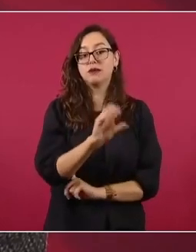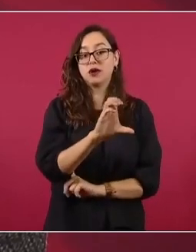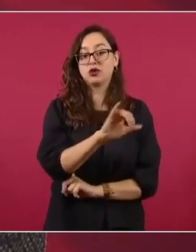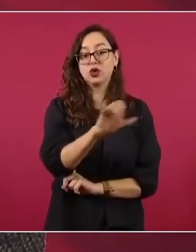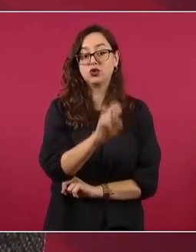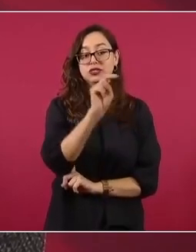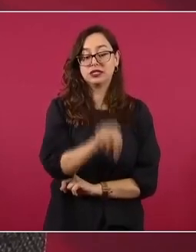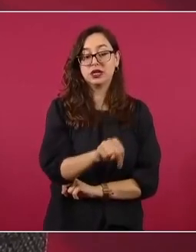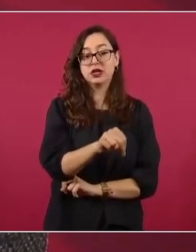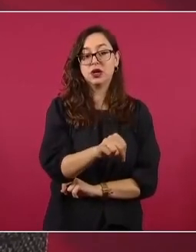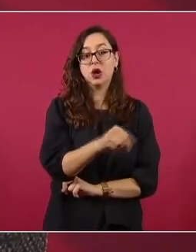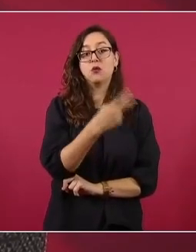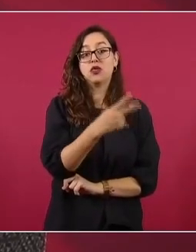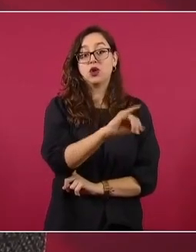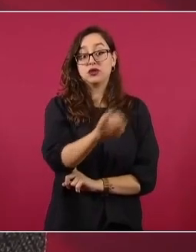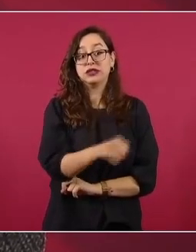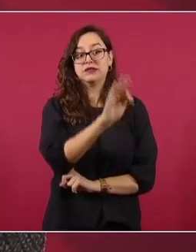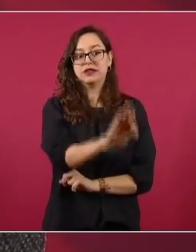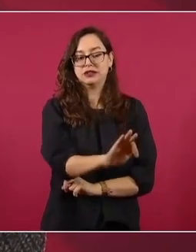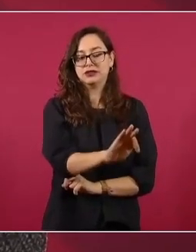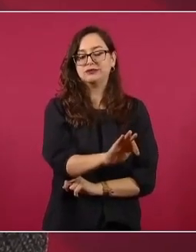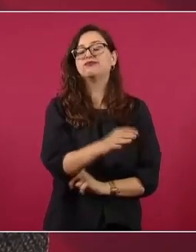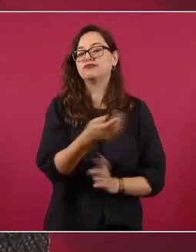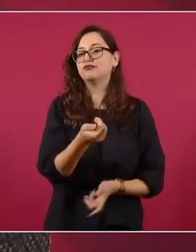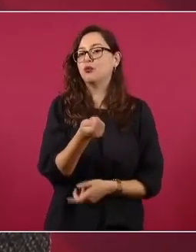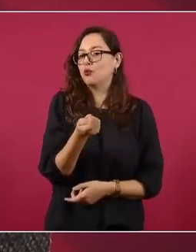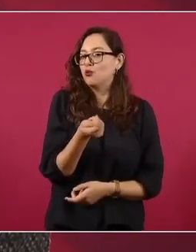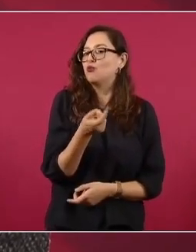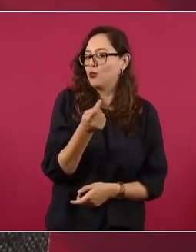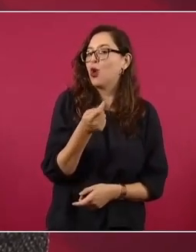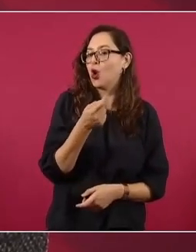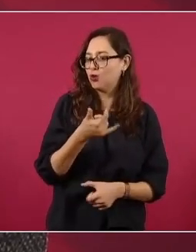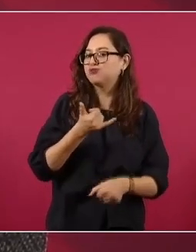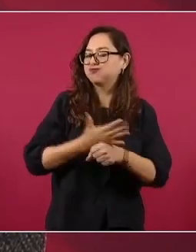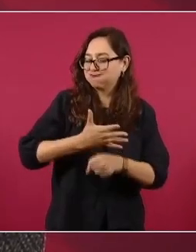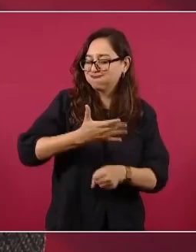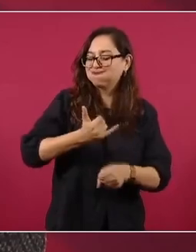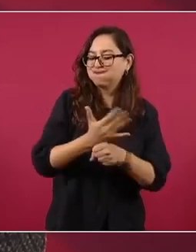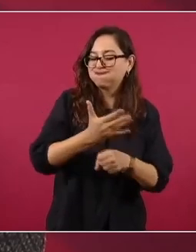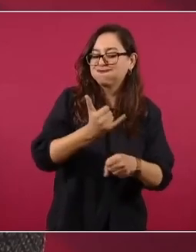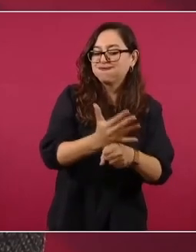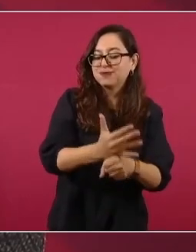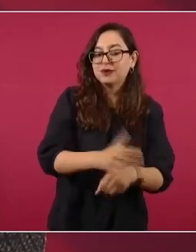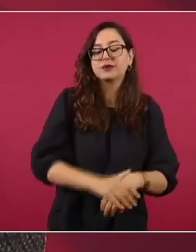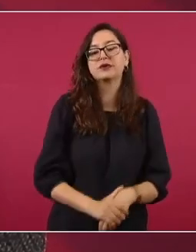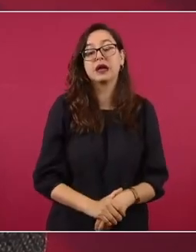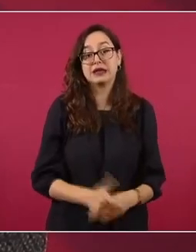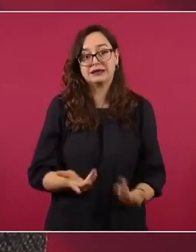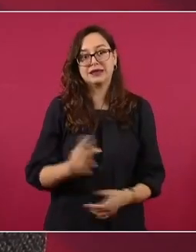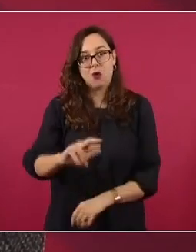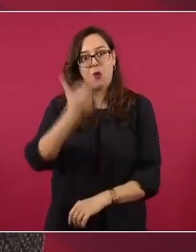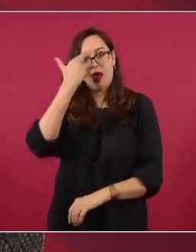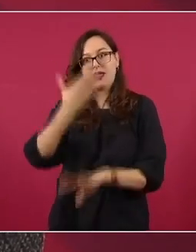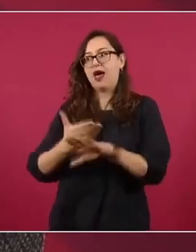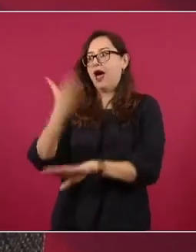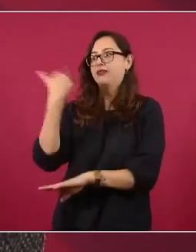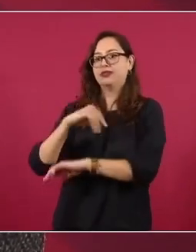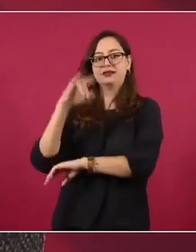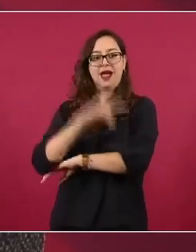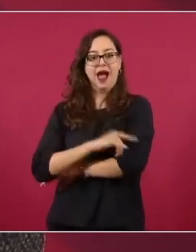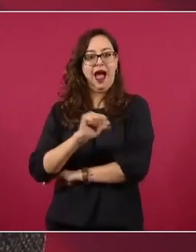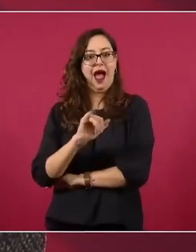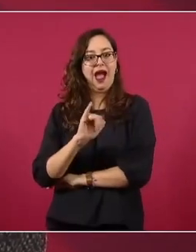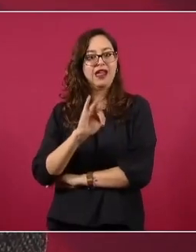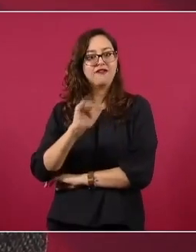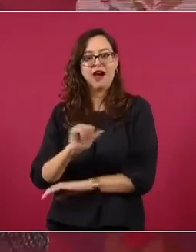cuántos amparos se presentaron para que no construyéramos el aeropuerto Felipe